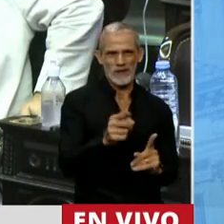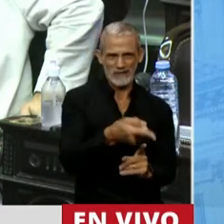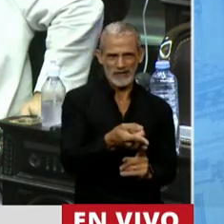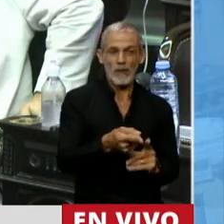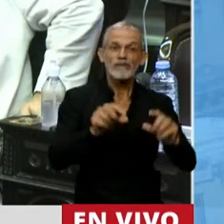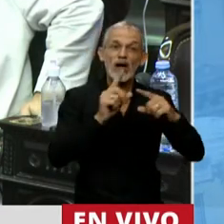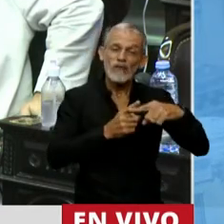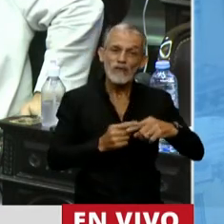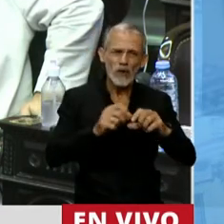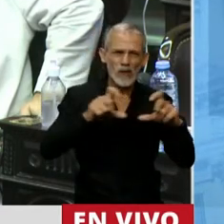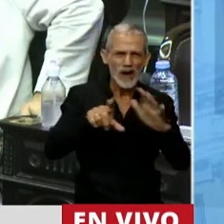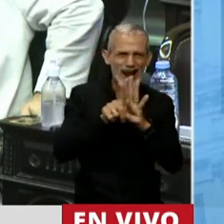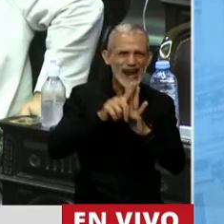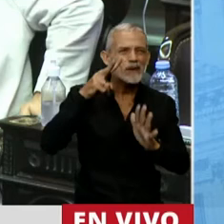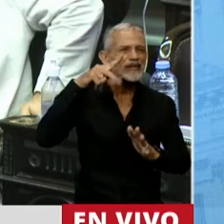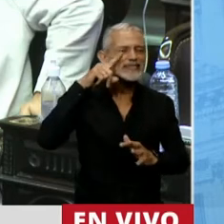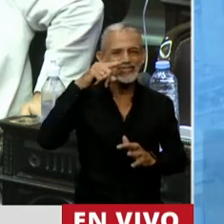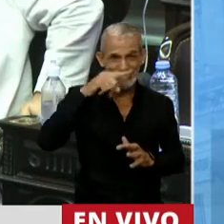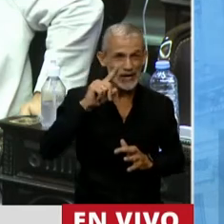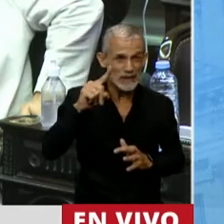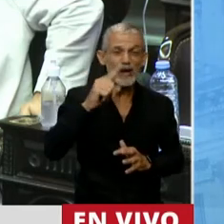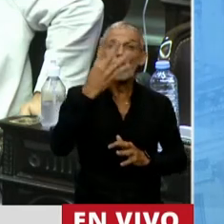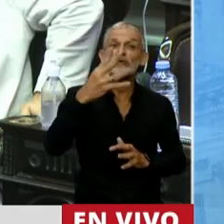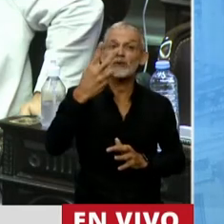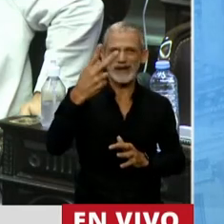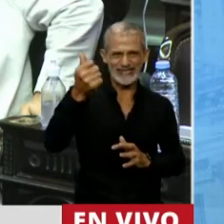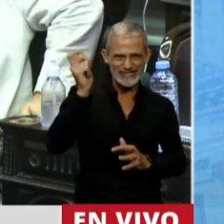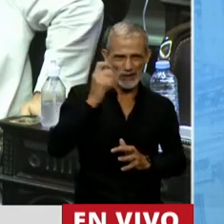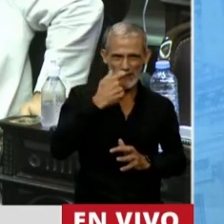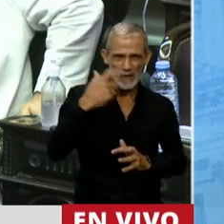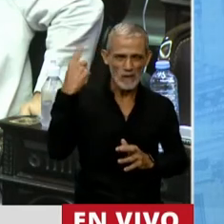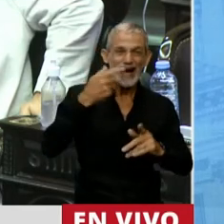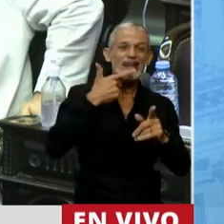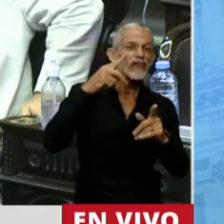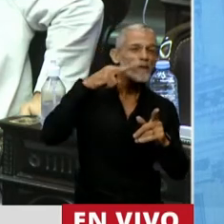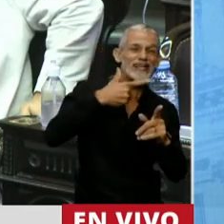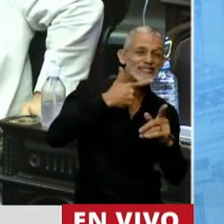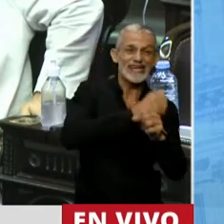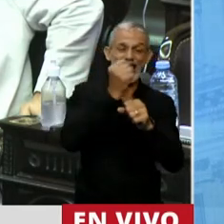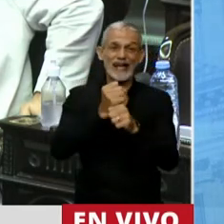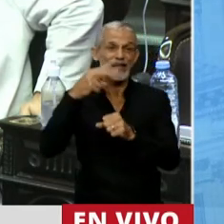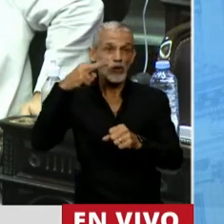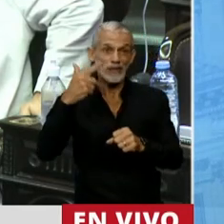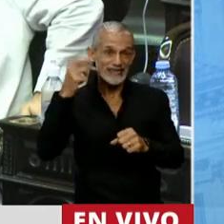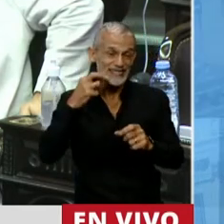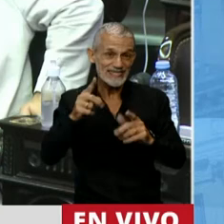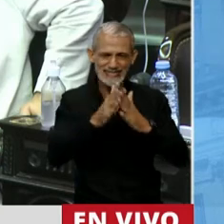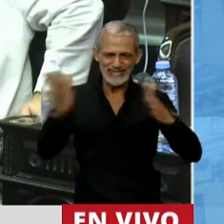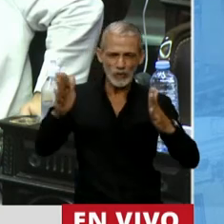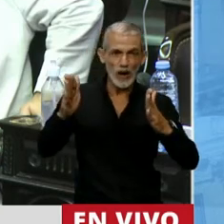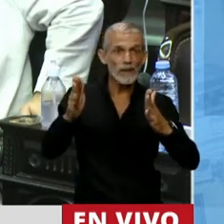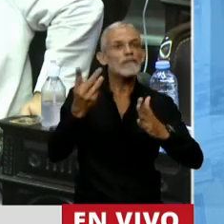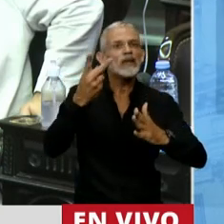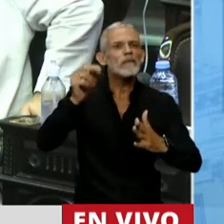La fórmula de la última ley, 27.426, que se aplicó entre el 2017 al 2019, dio casi el